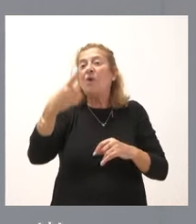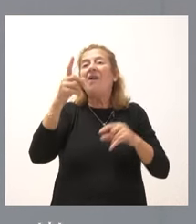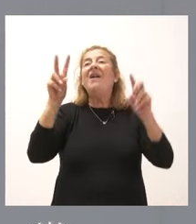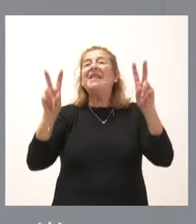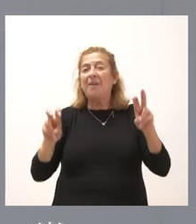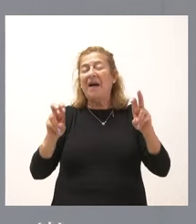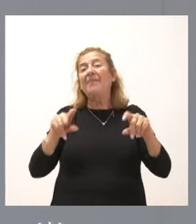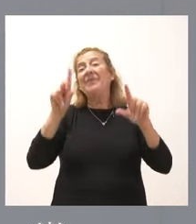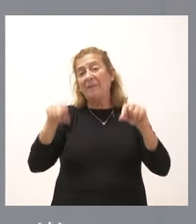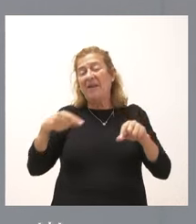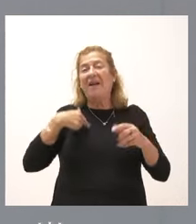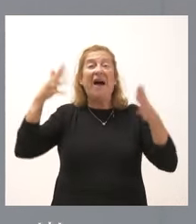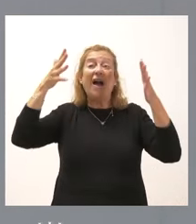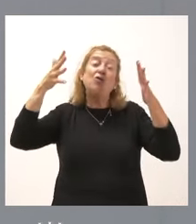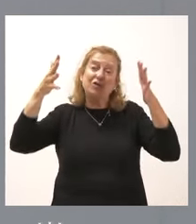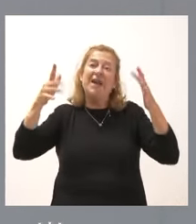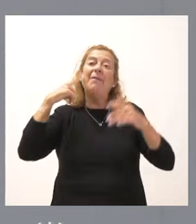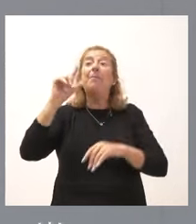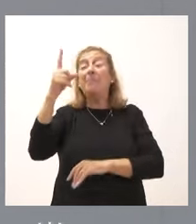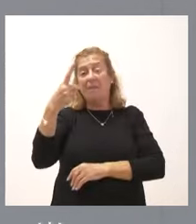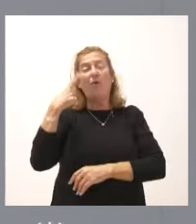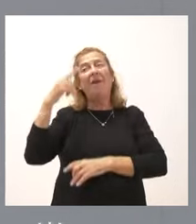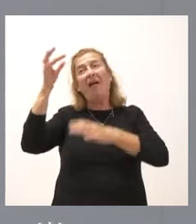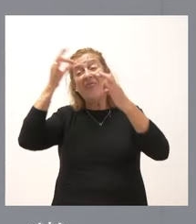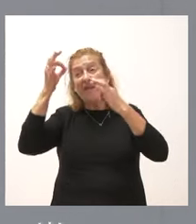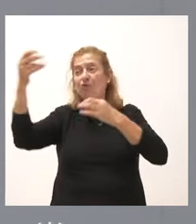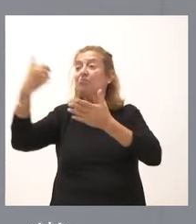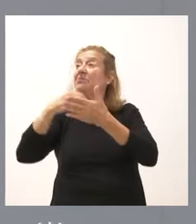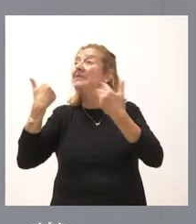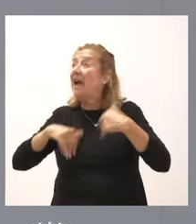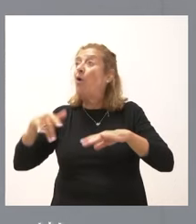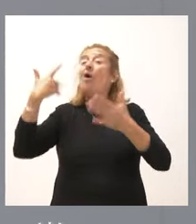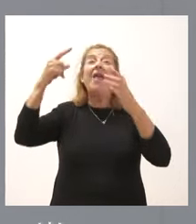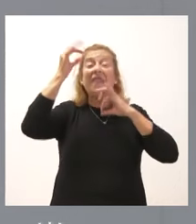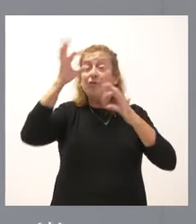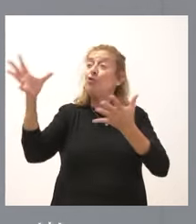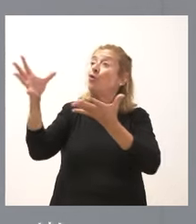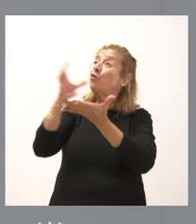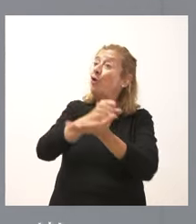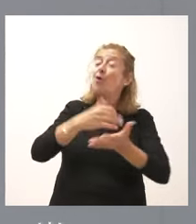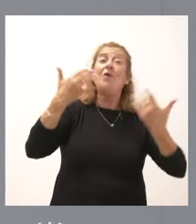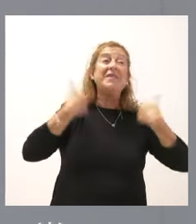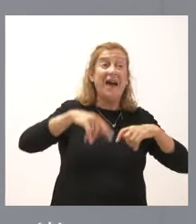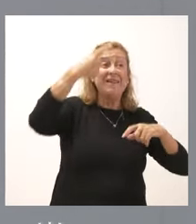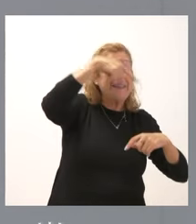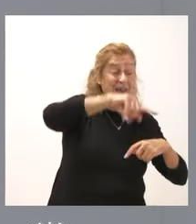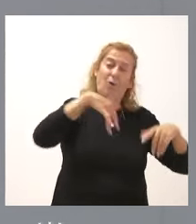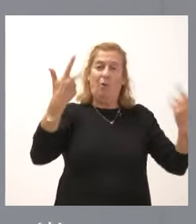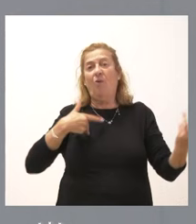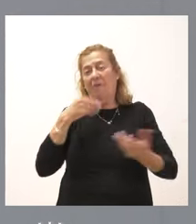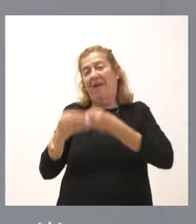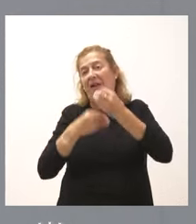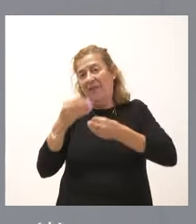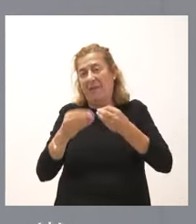que también aconseja conocer esas datos, esa información de, finalmente, cuánto el Gobierno quiere aportar a las comunidades autónomas en